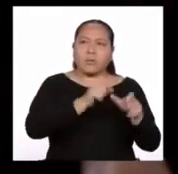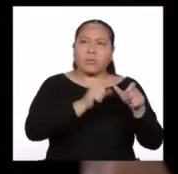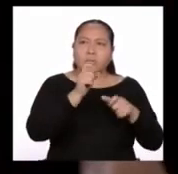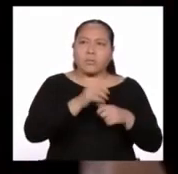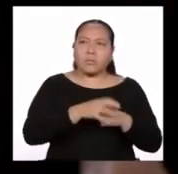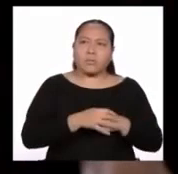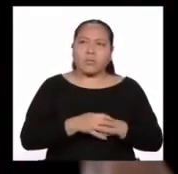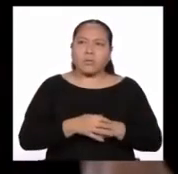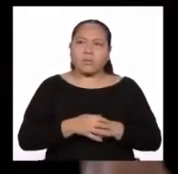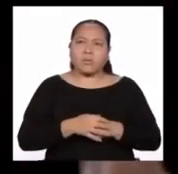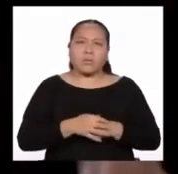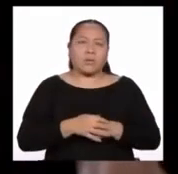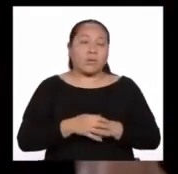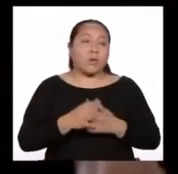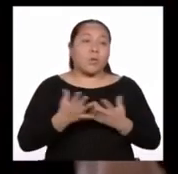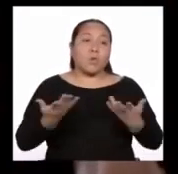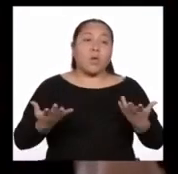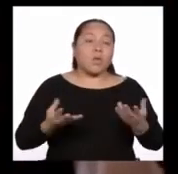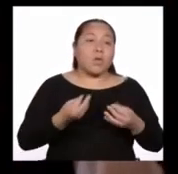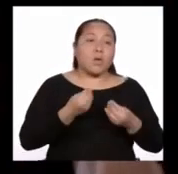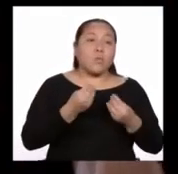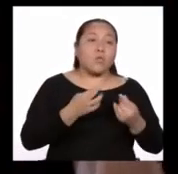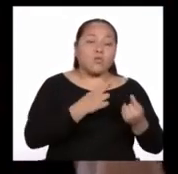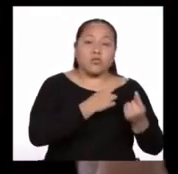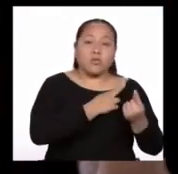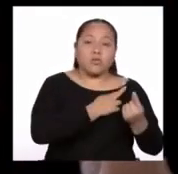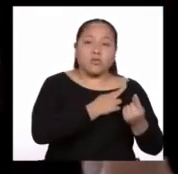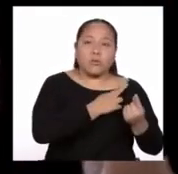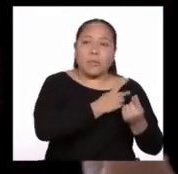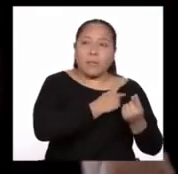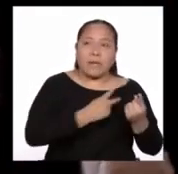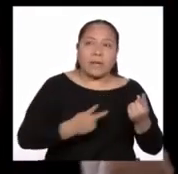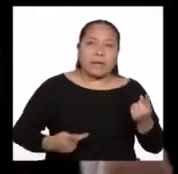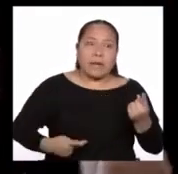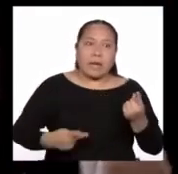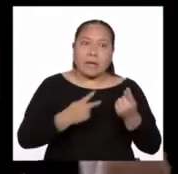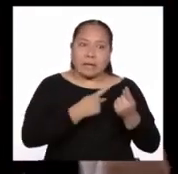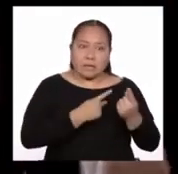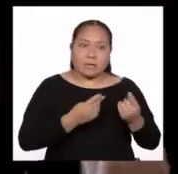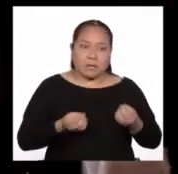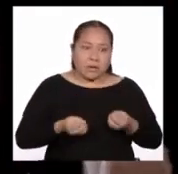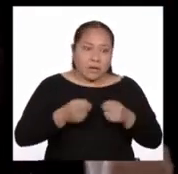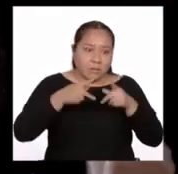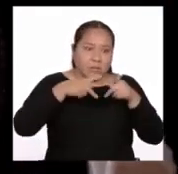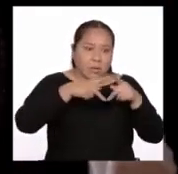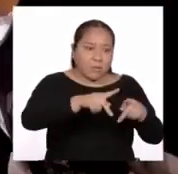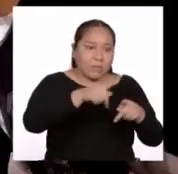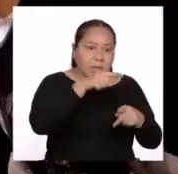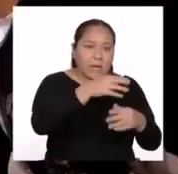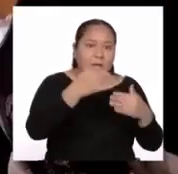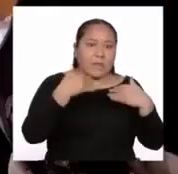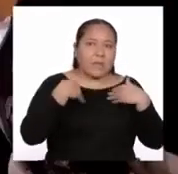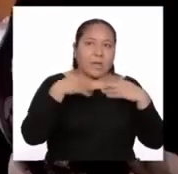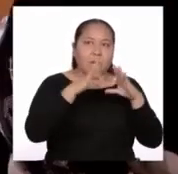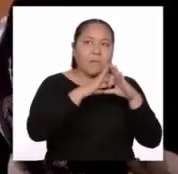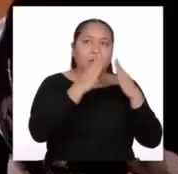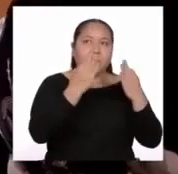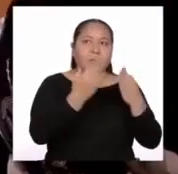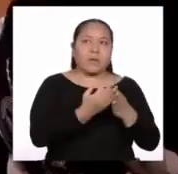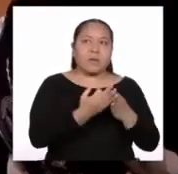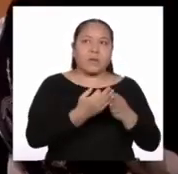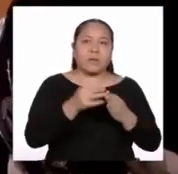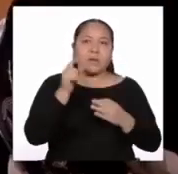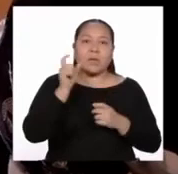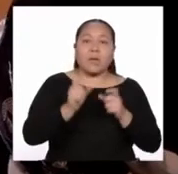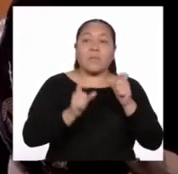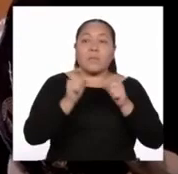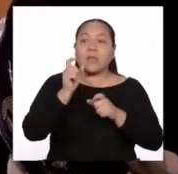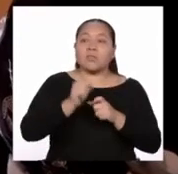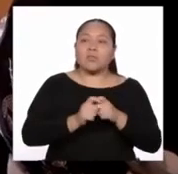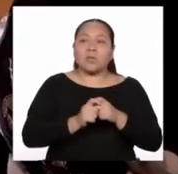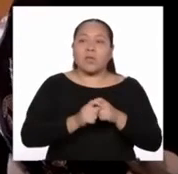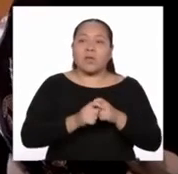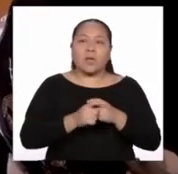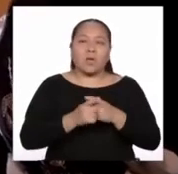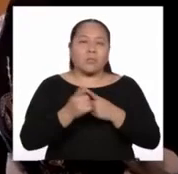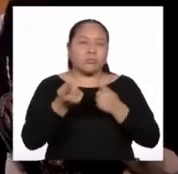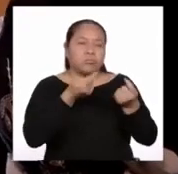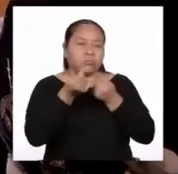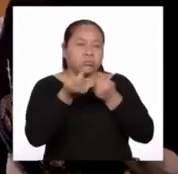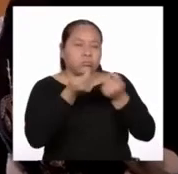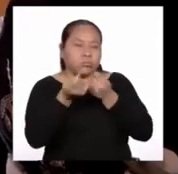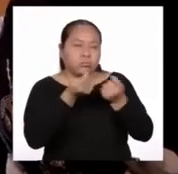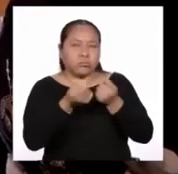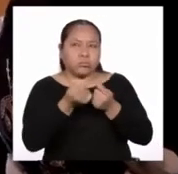no haiga tantos reyes y justicias sobre los indios y los dejen multiplicar que el que abuse sea castigado severamente